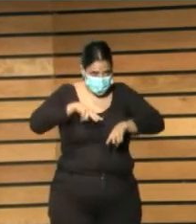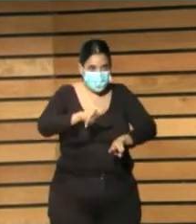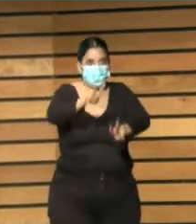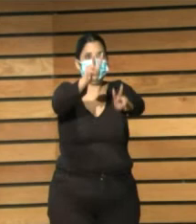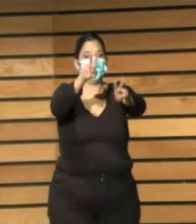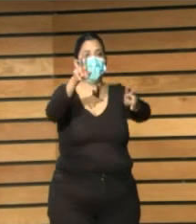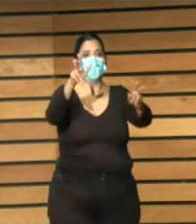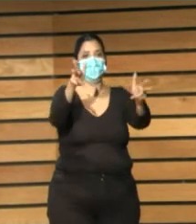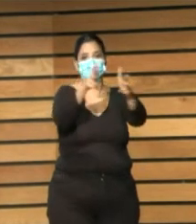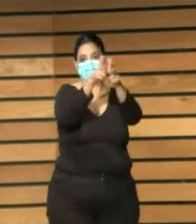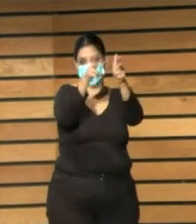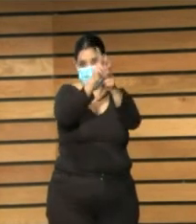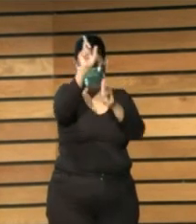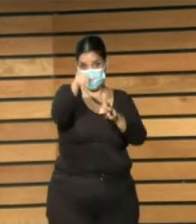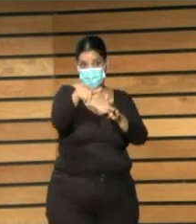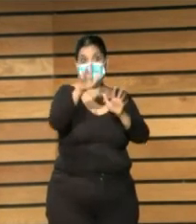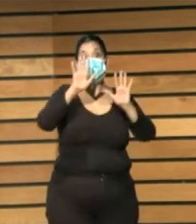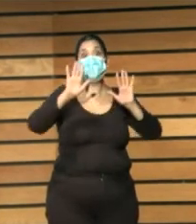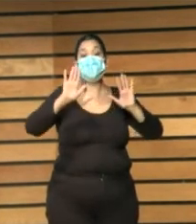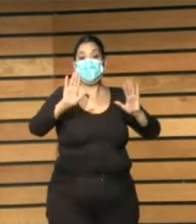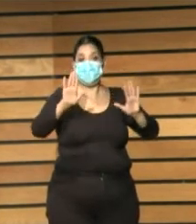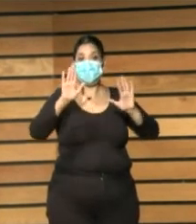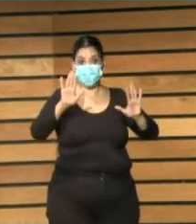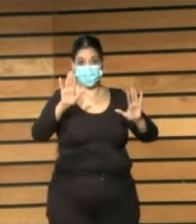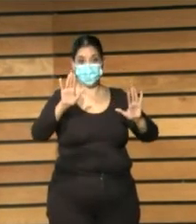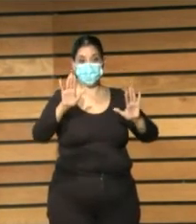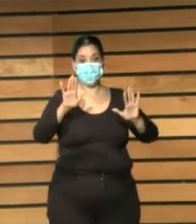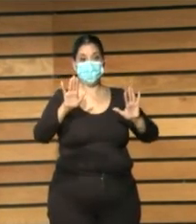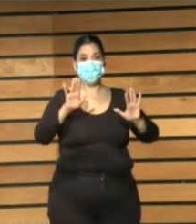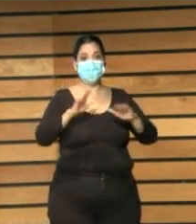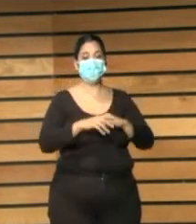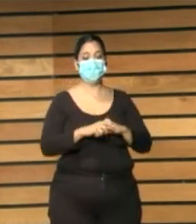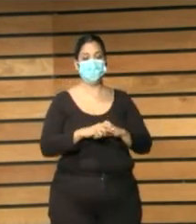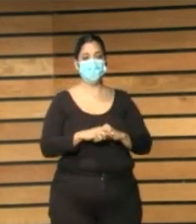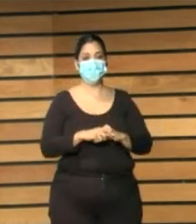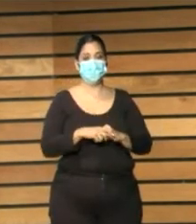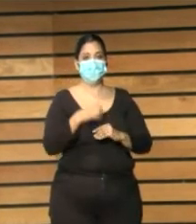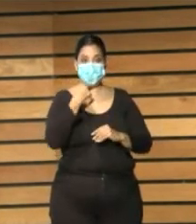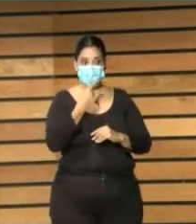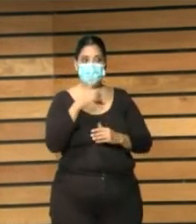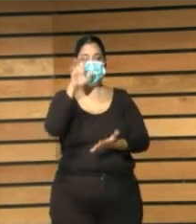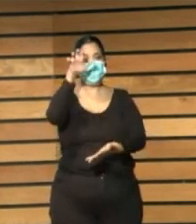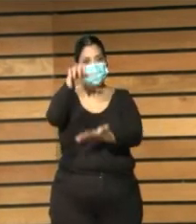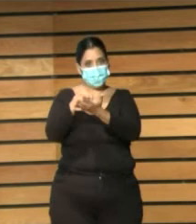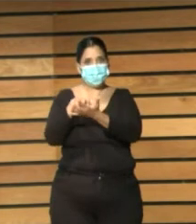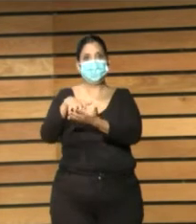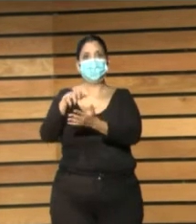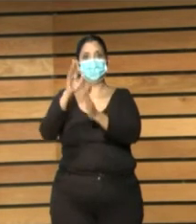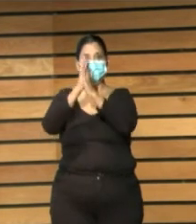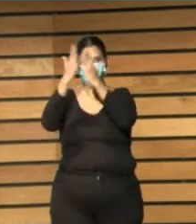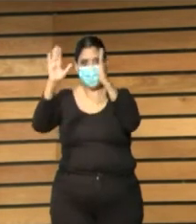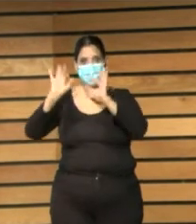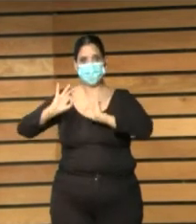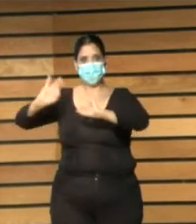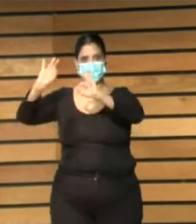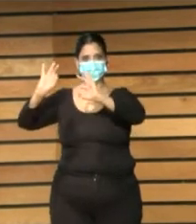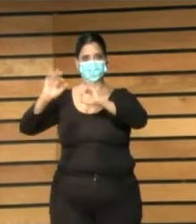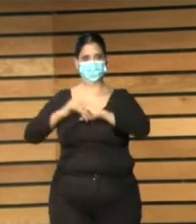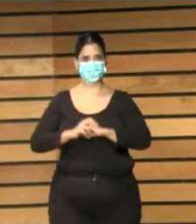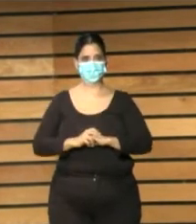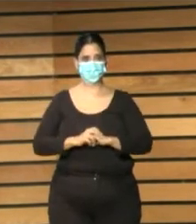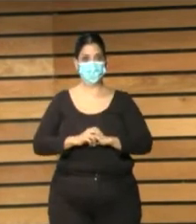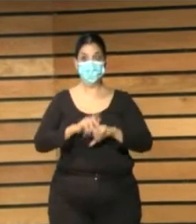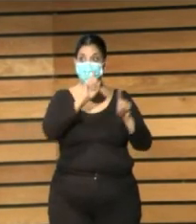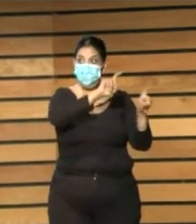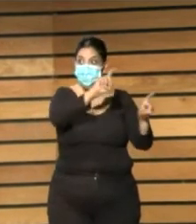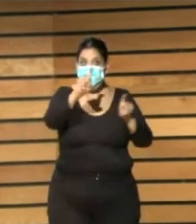pero hagámosle cómplice en en en en decir que es una biblioteca y en en enseñar que lo que